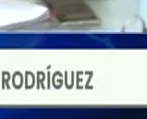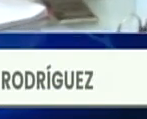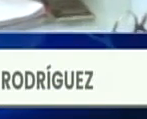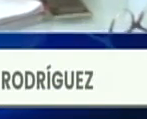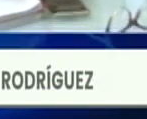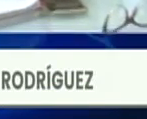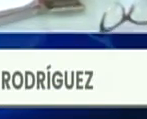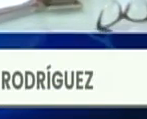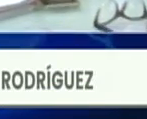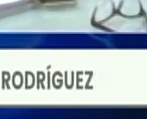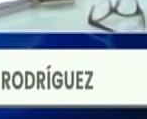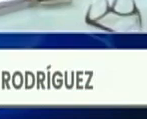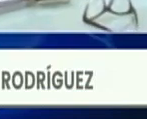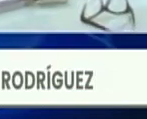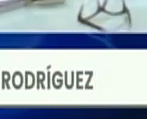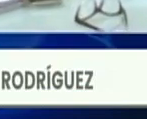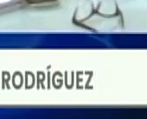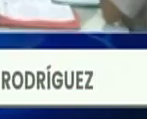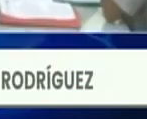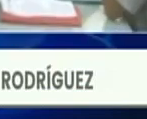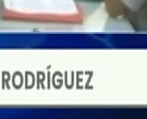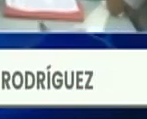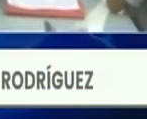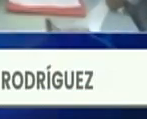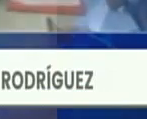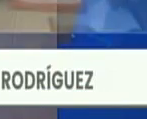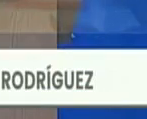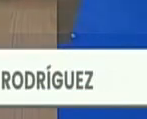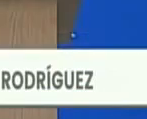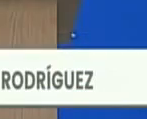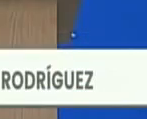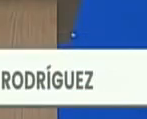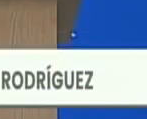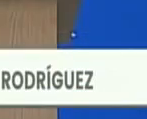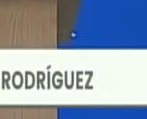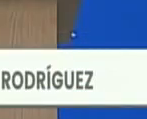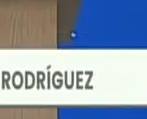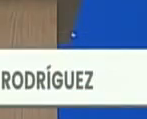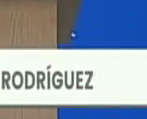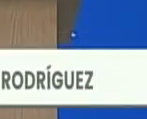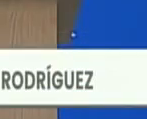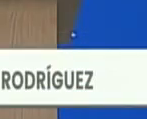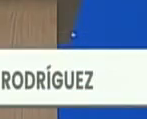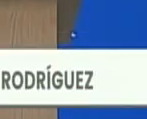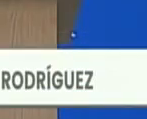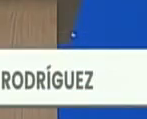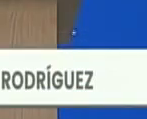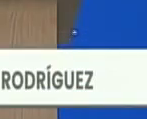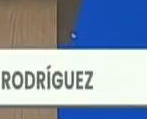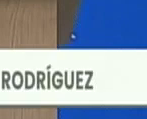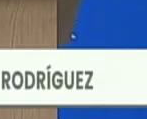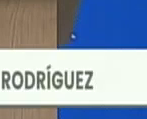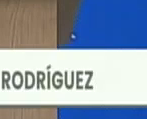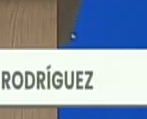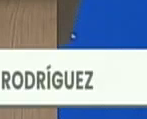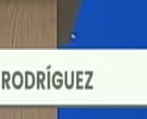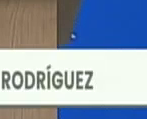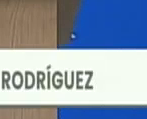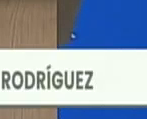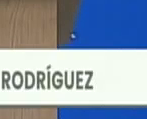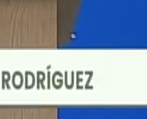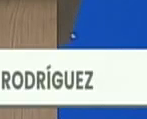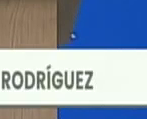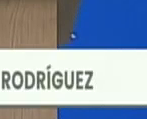que se han detectado 77 nuevos casos para incrementar la cifra de casos